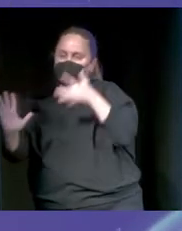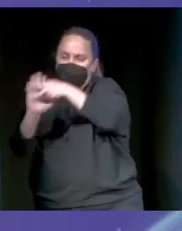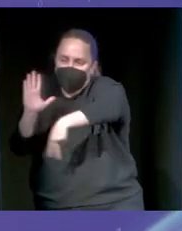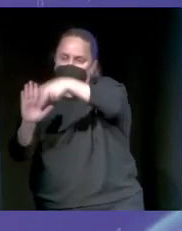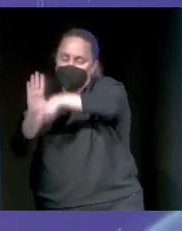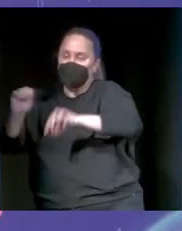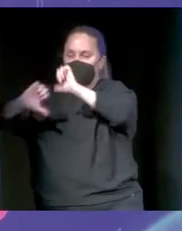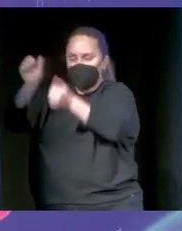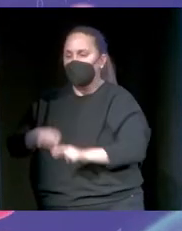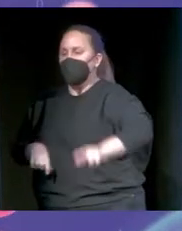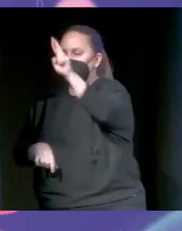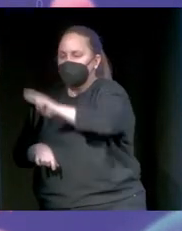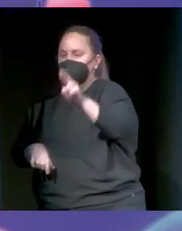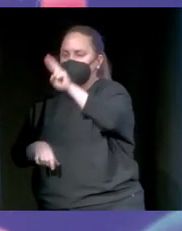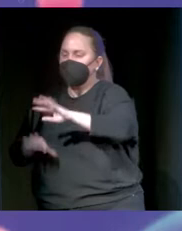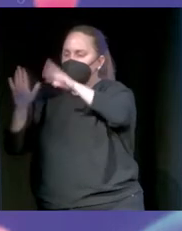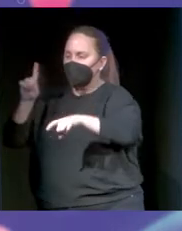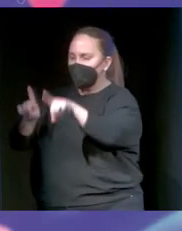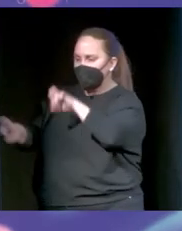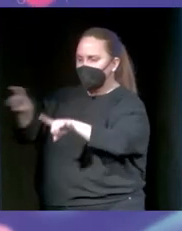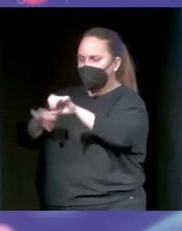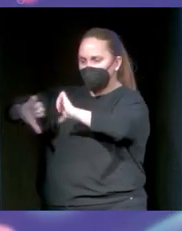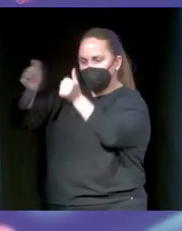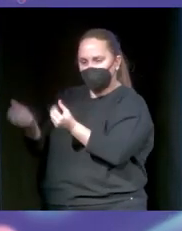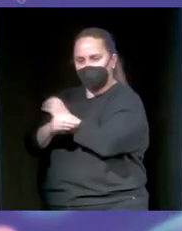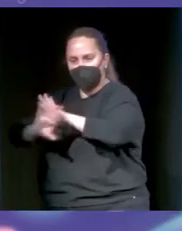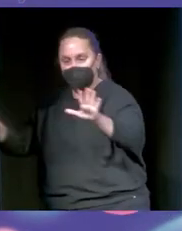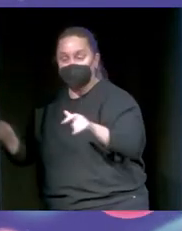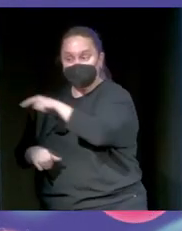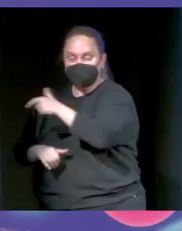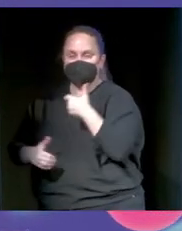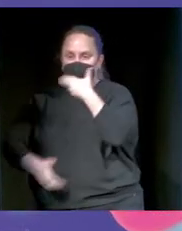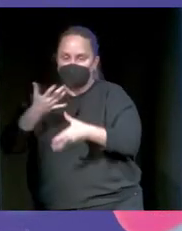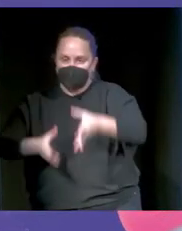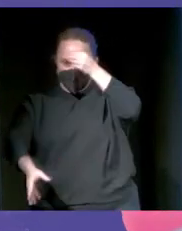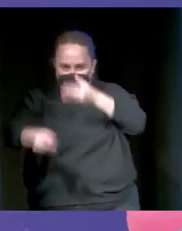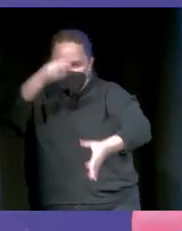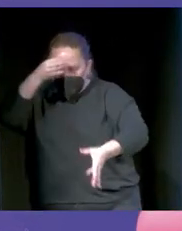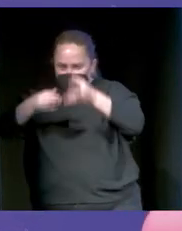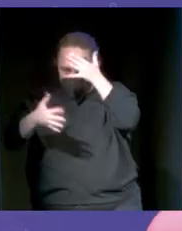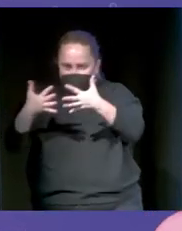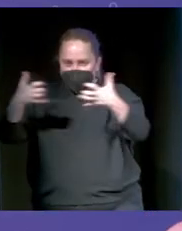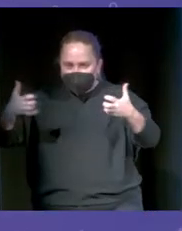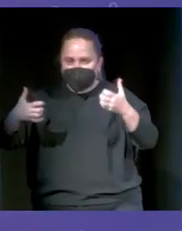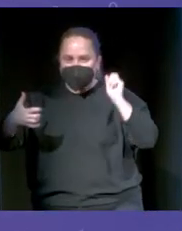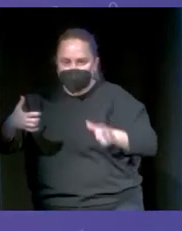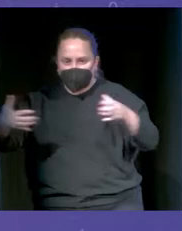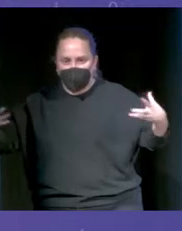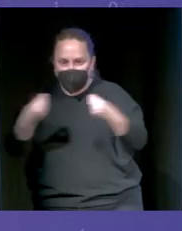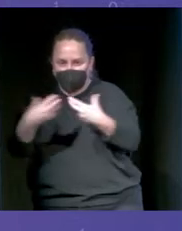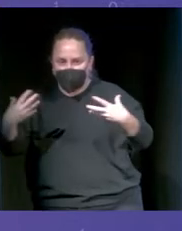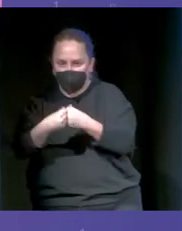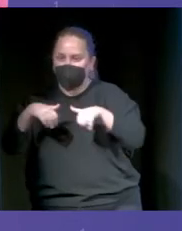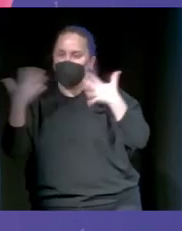con los modelos que son mejores haciendo esta tarea. En ese proceso que aprende la máquina, qué frases suelen ir juntas. Y además